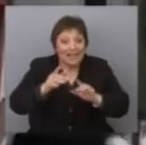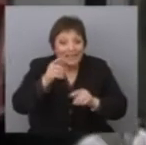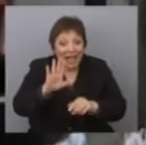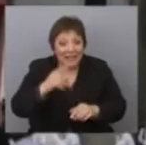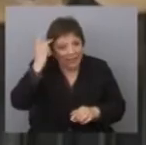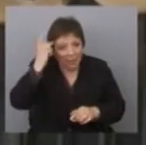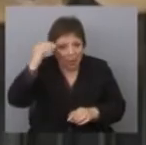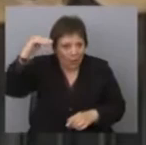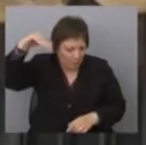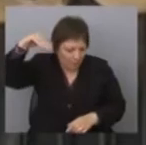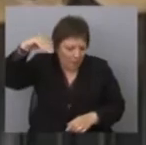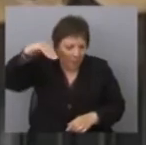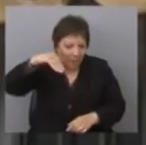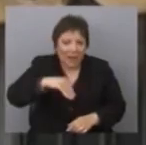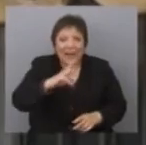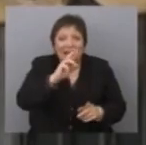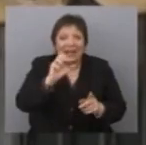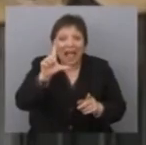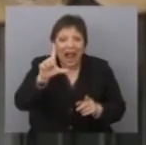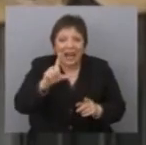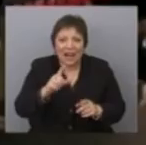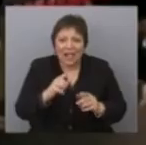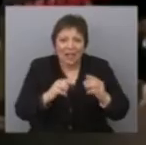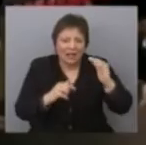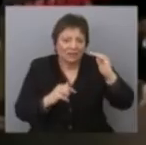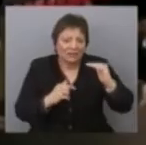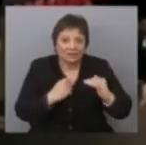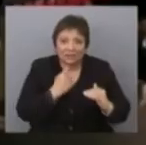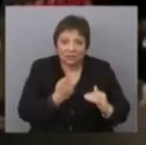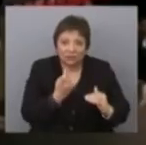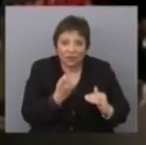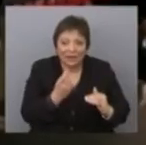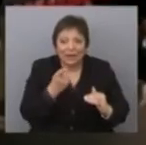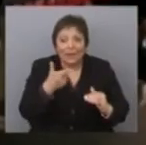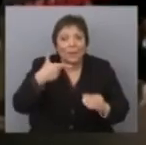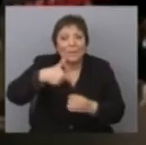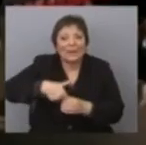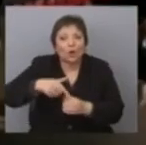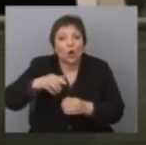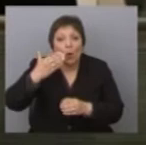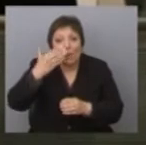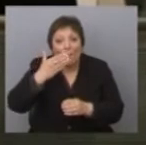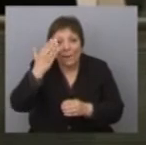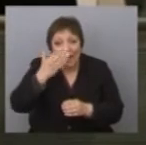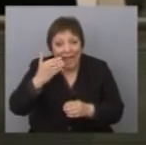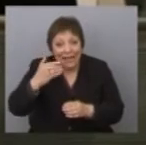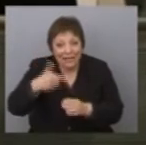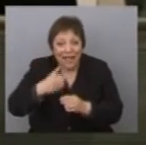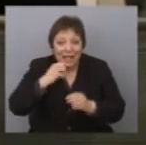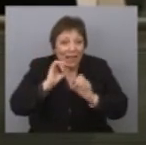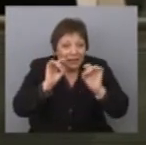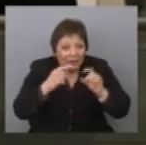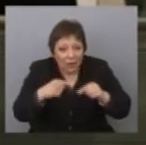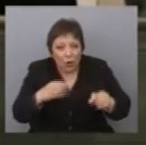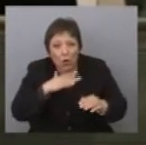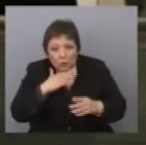caía en picado, el Real se depreciaba con fuerza y las acciones de la estatal Petrobras, salpicada por acusaciones de corrupción